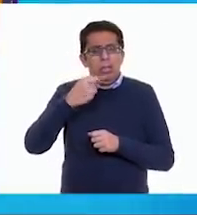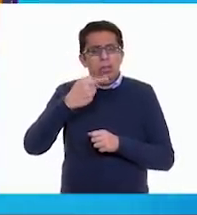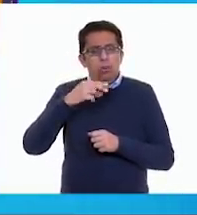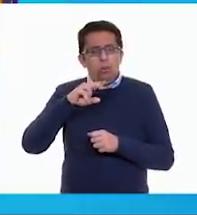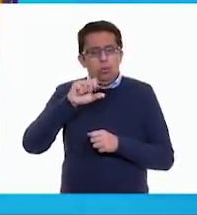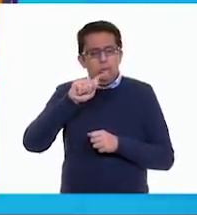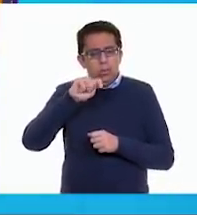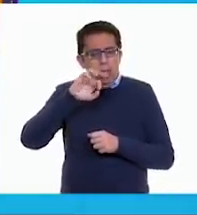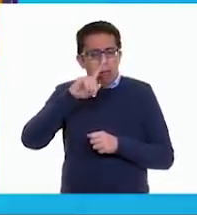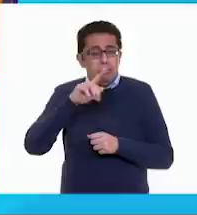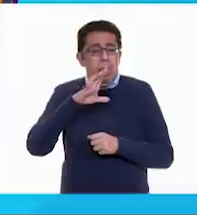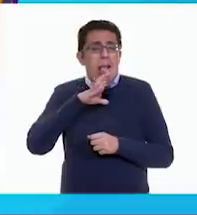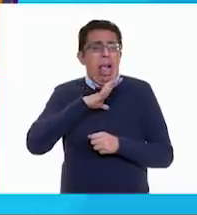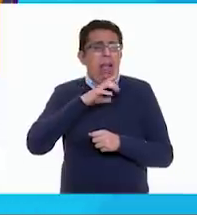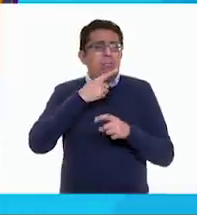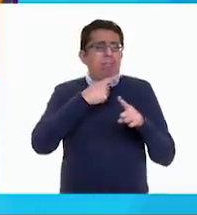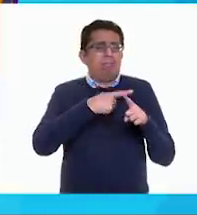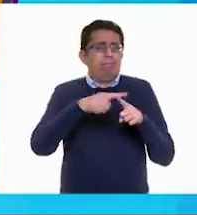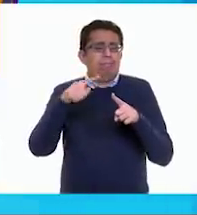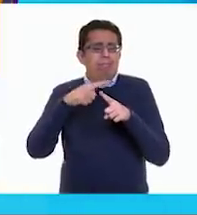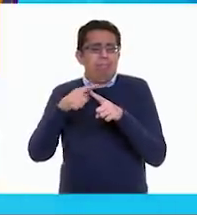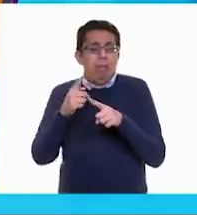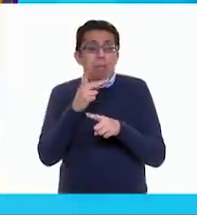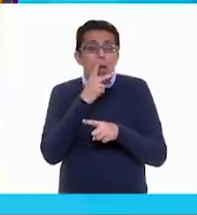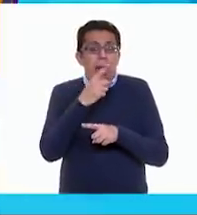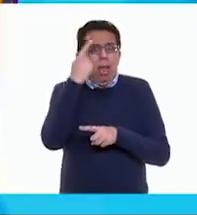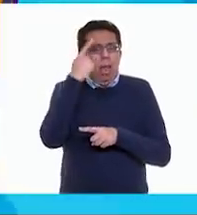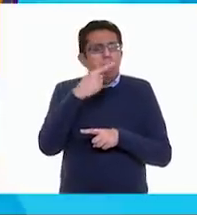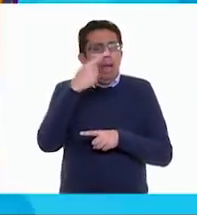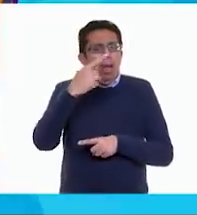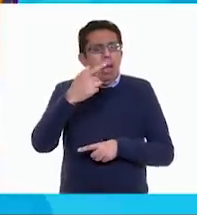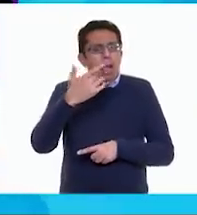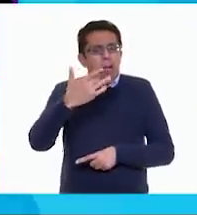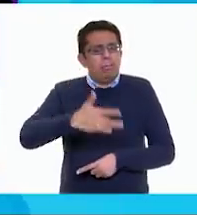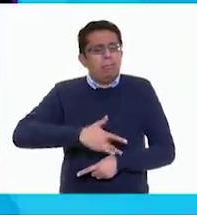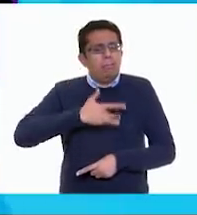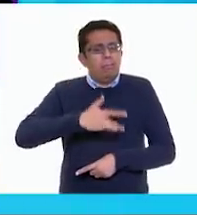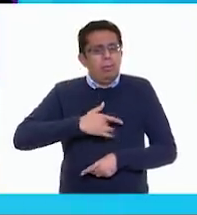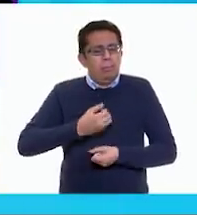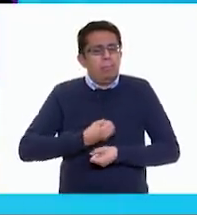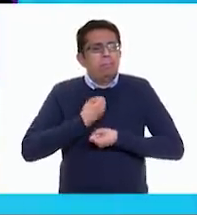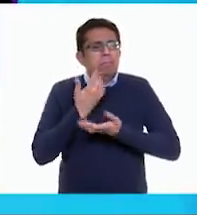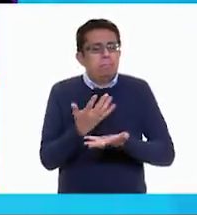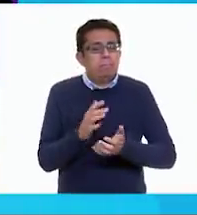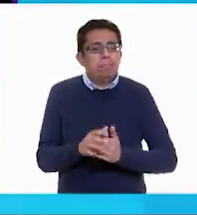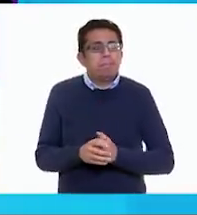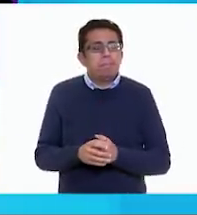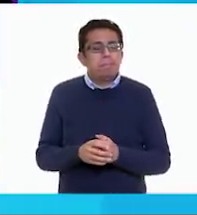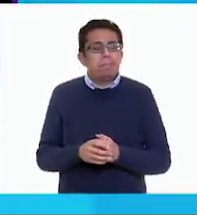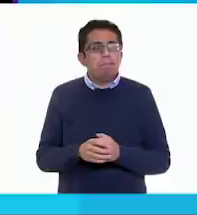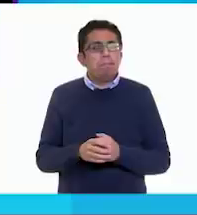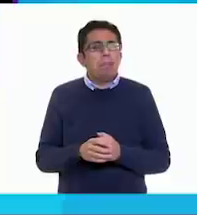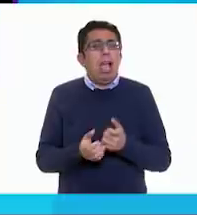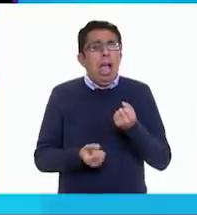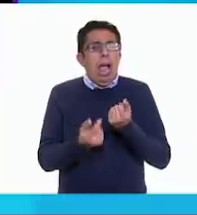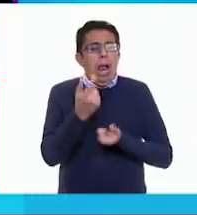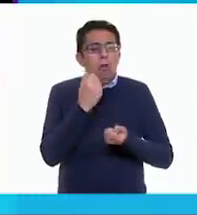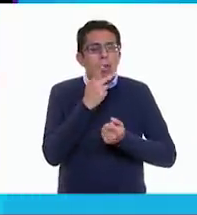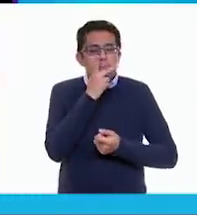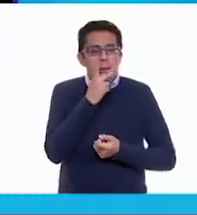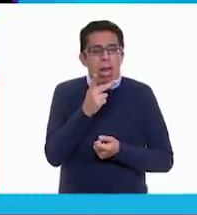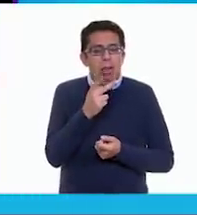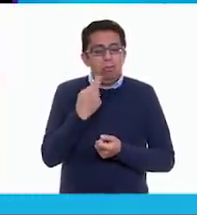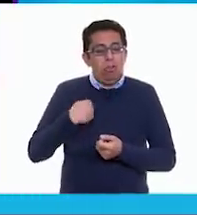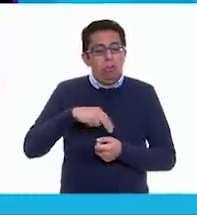¡Cuántas palabras para expresar algo que sentimos, Ale! ¡Sí! ¡Muy cierto! También hay algunas palabras que